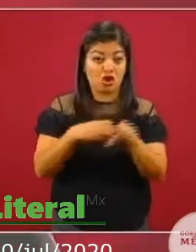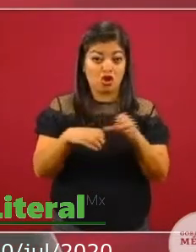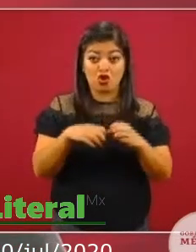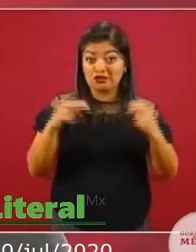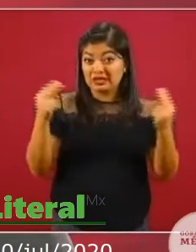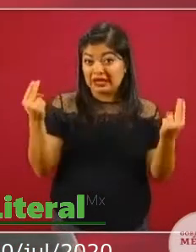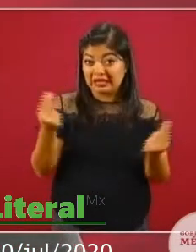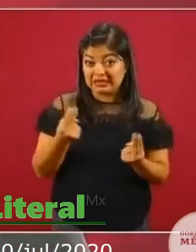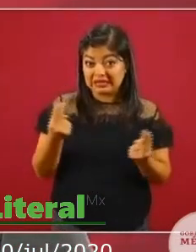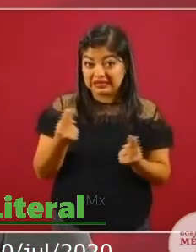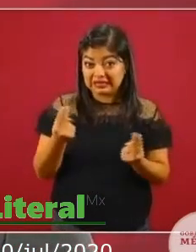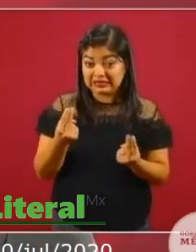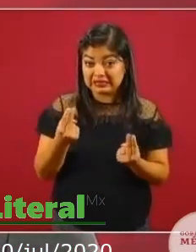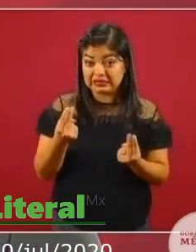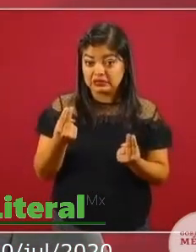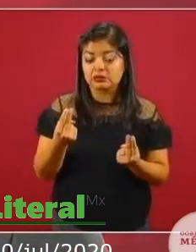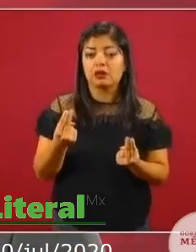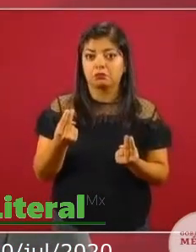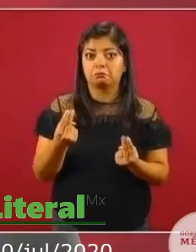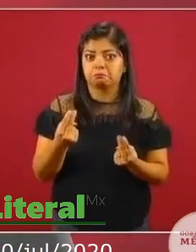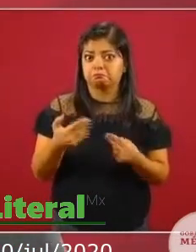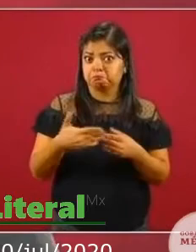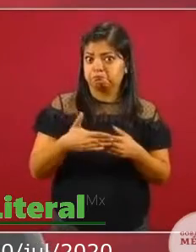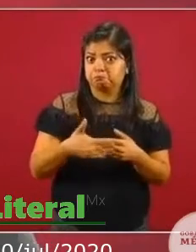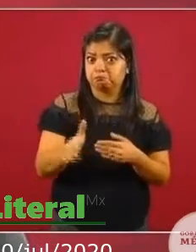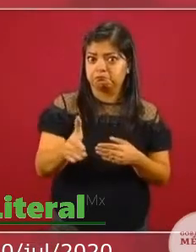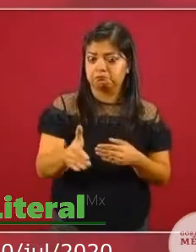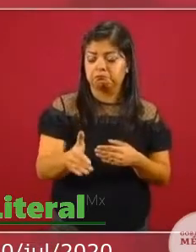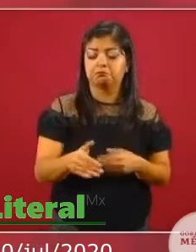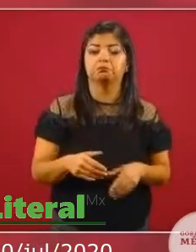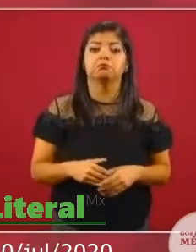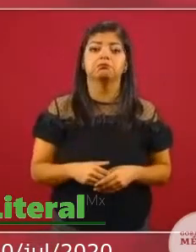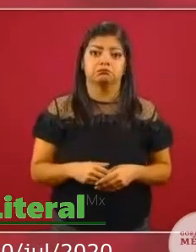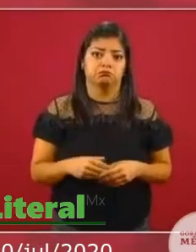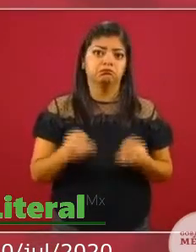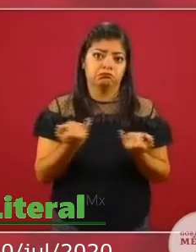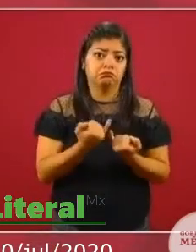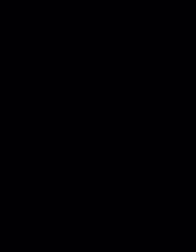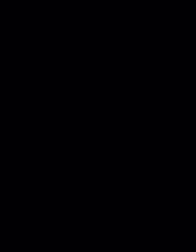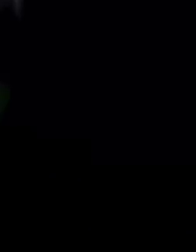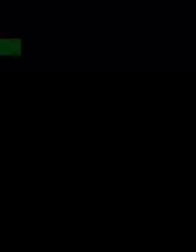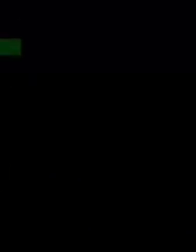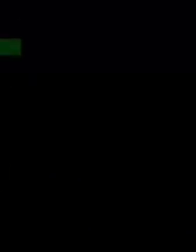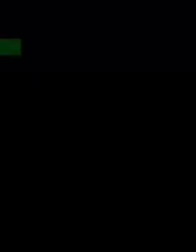requiera, va a ser atendido.